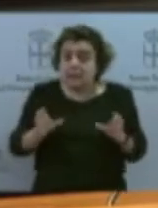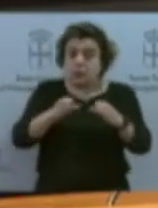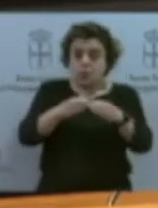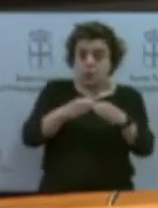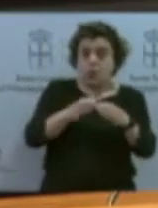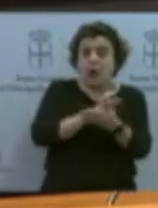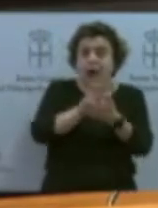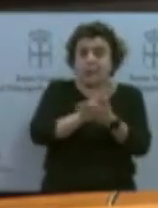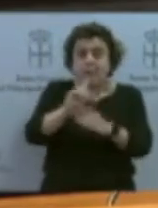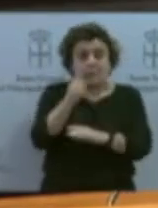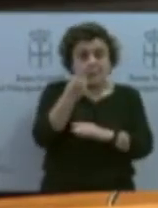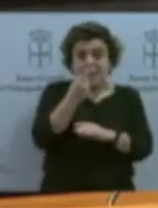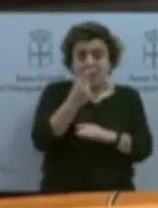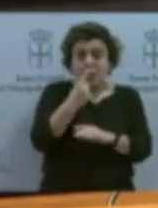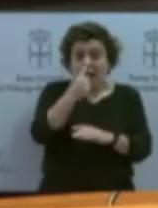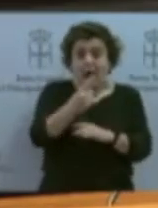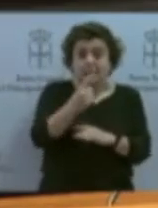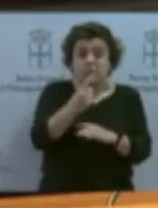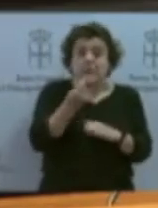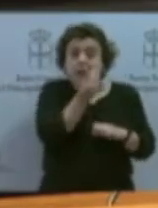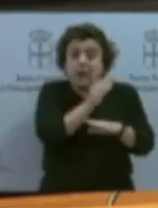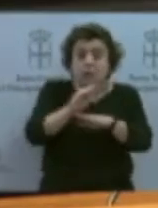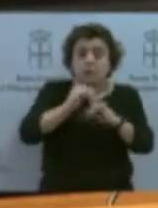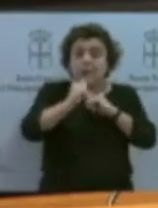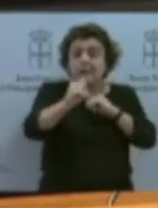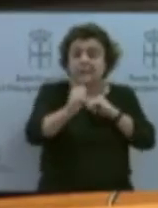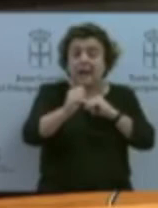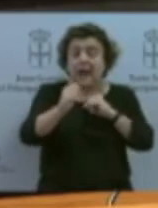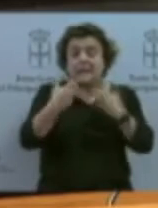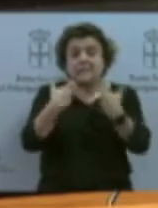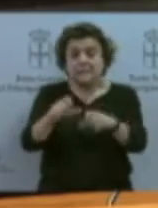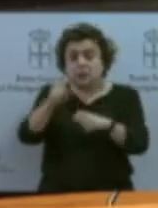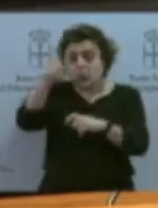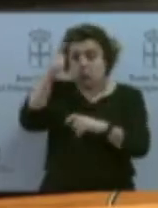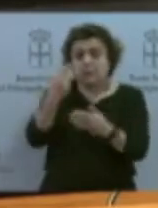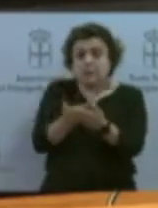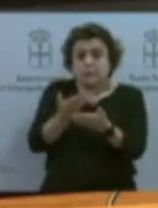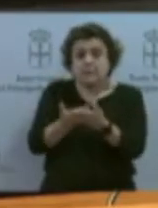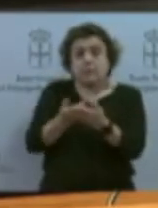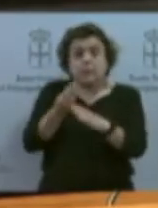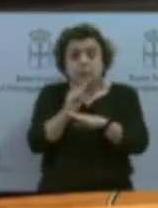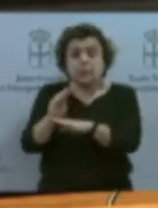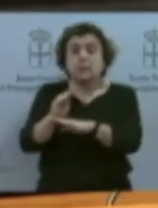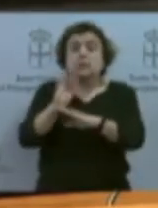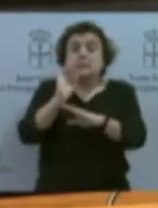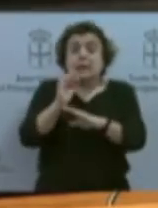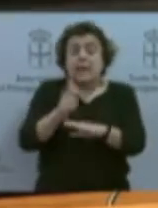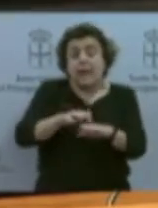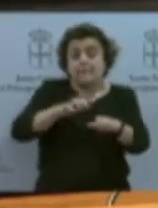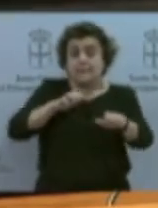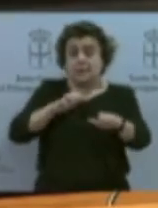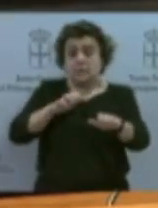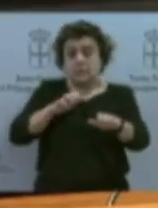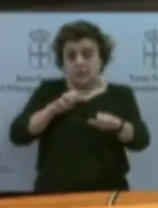ayudas al sector cultural, solicitó sellos, aportaciones y sugerencias que, buena parte de ellas, tuvierense en cuenta la convocatoria que, finalmente, se realizó